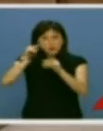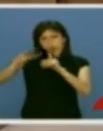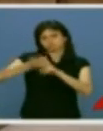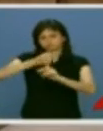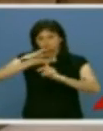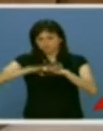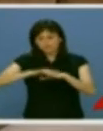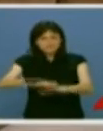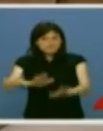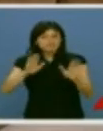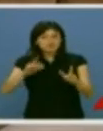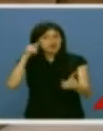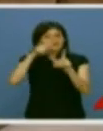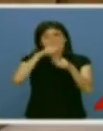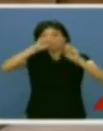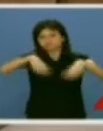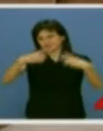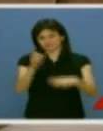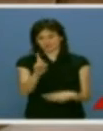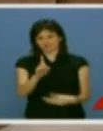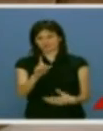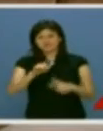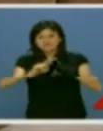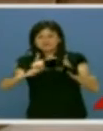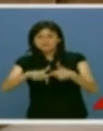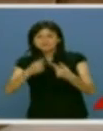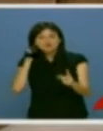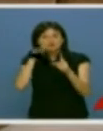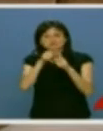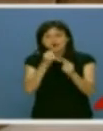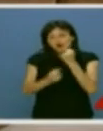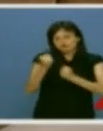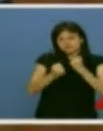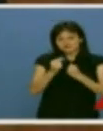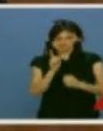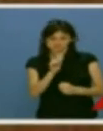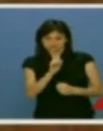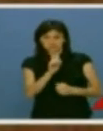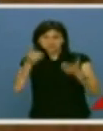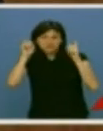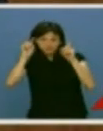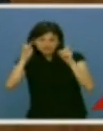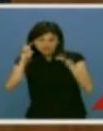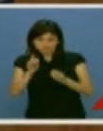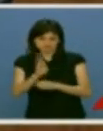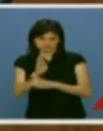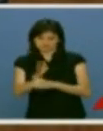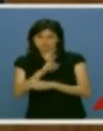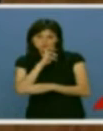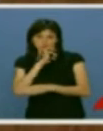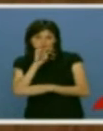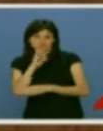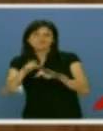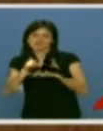recursos, pero no cambiar sus objetivos. El objetivo de la familia no es ser austera, sino garantizar la educación del niño. Por cierto, que las